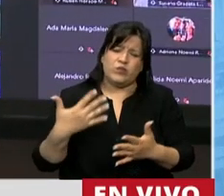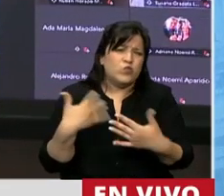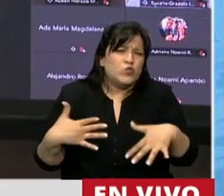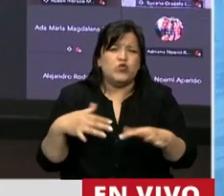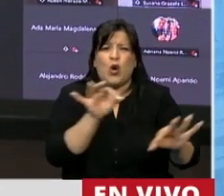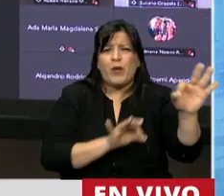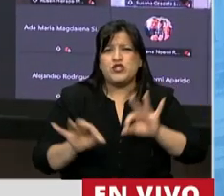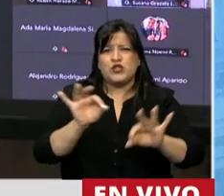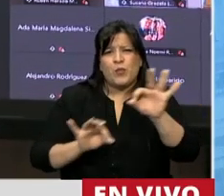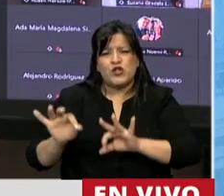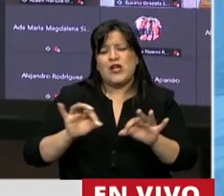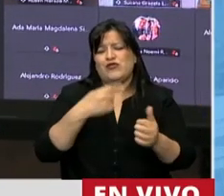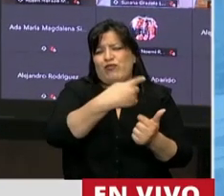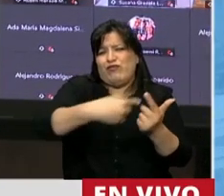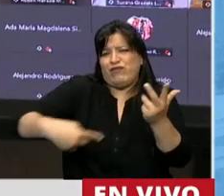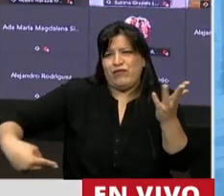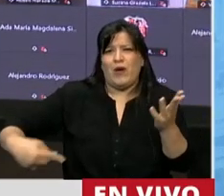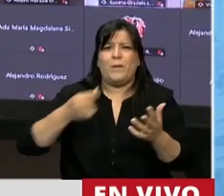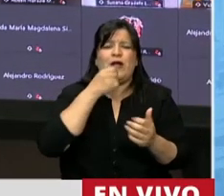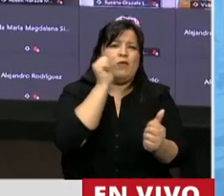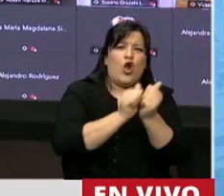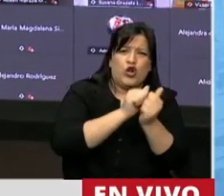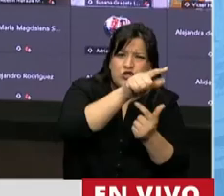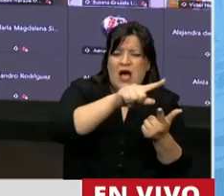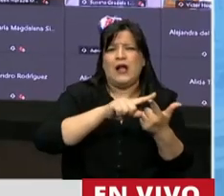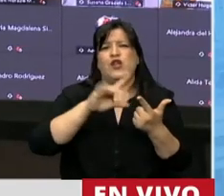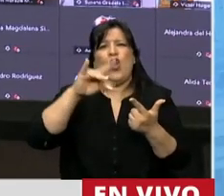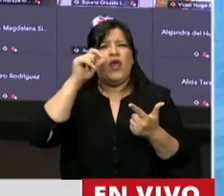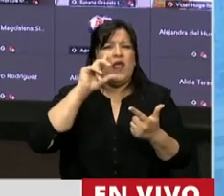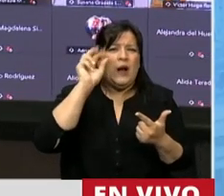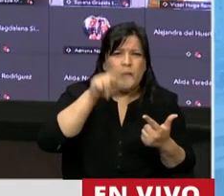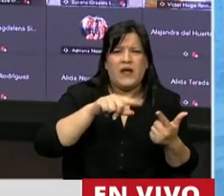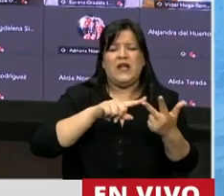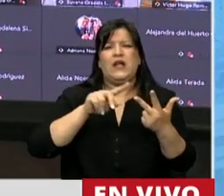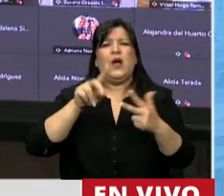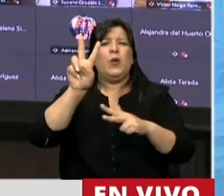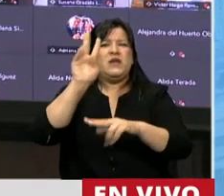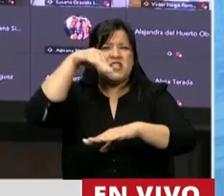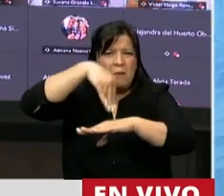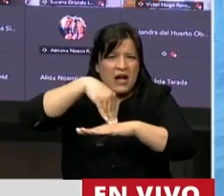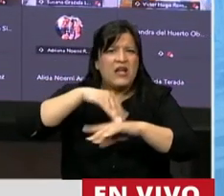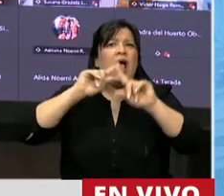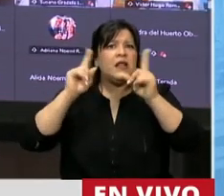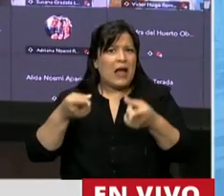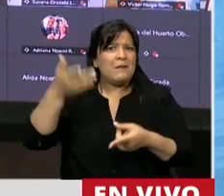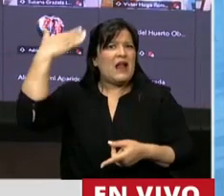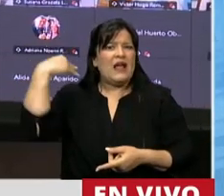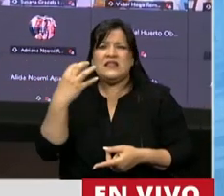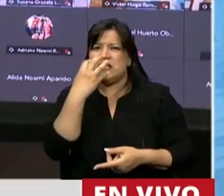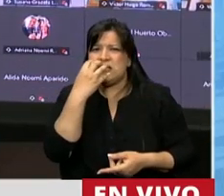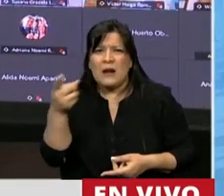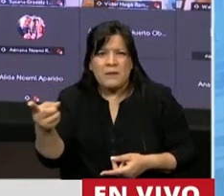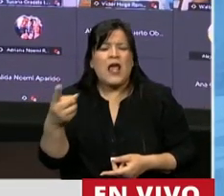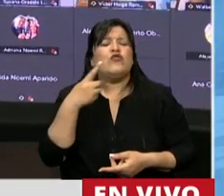para resolver esta cuestión. Rosario, Belvil, Villa María, incluso Sarmiento, antes de la Organización